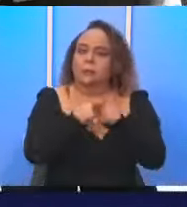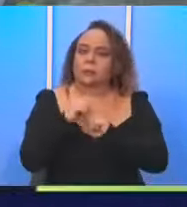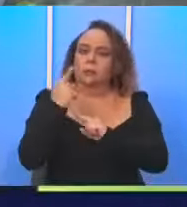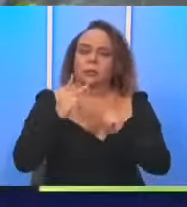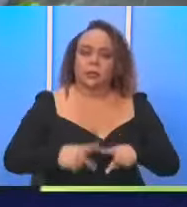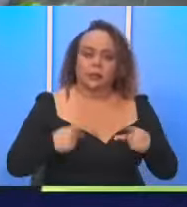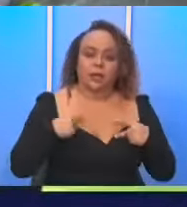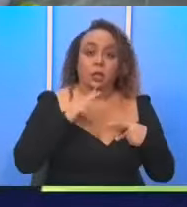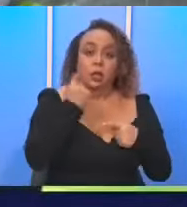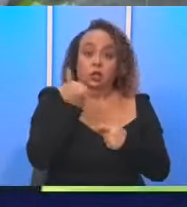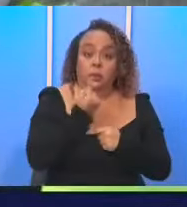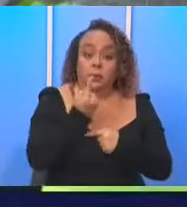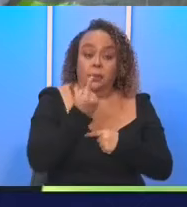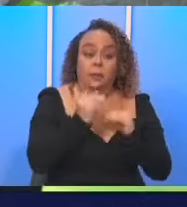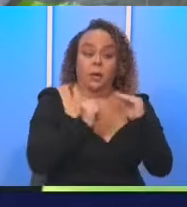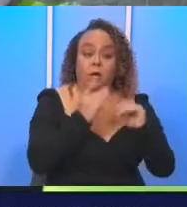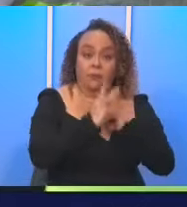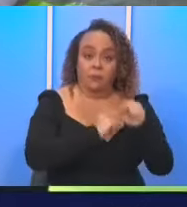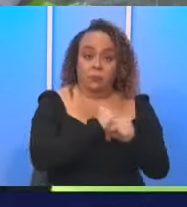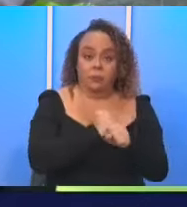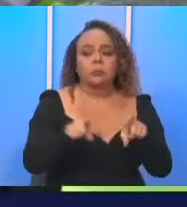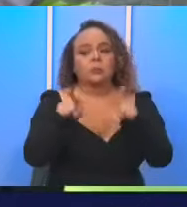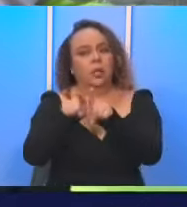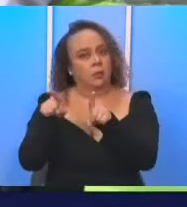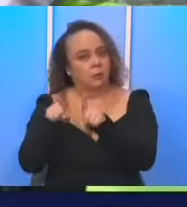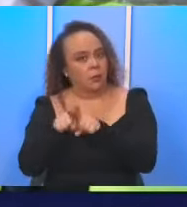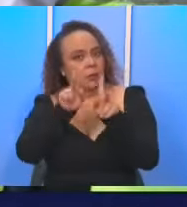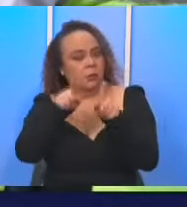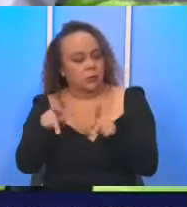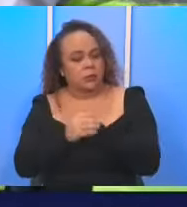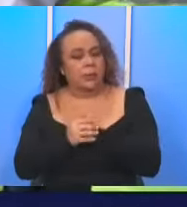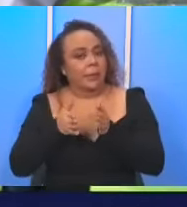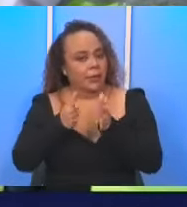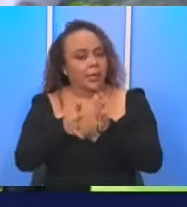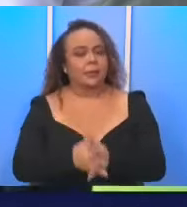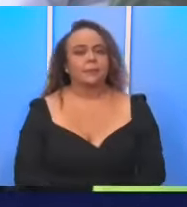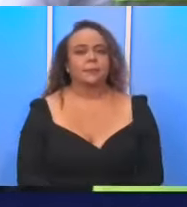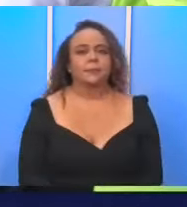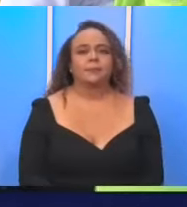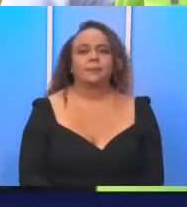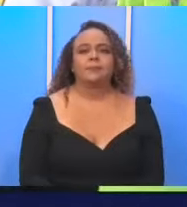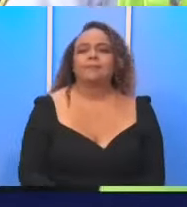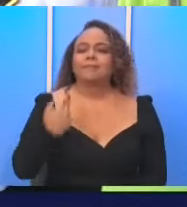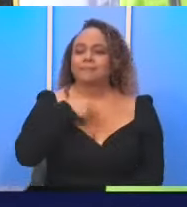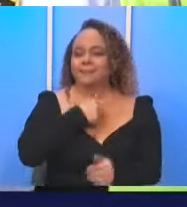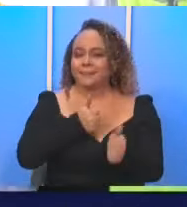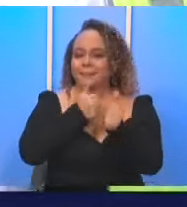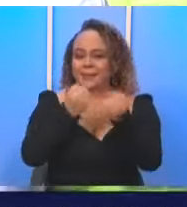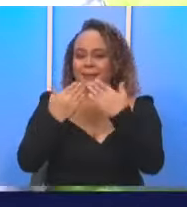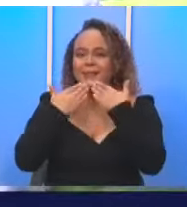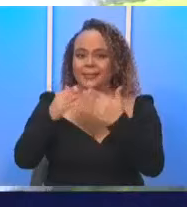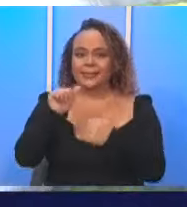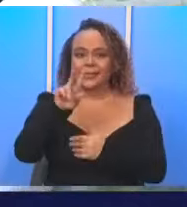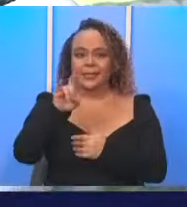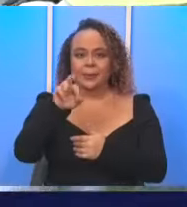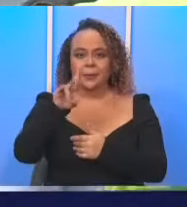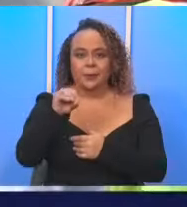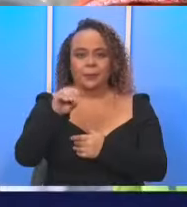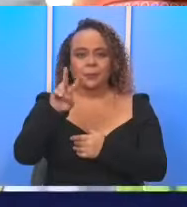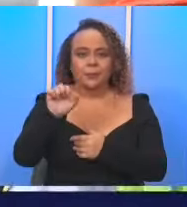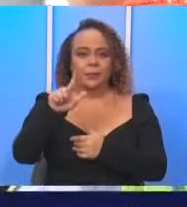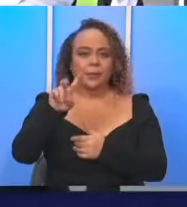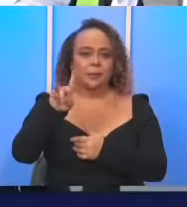peligro la vida no solo del menor, sino también de las personas que se encuentran en carretera. Estaremos dándole seguimiento. Muchísimas gracias,